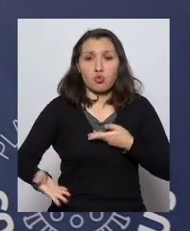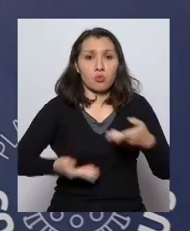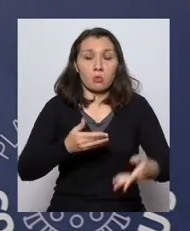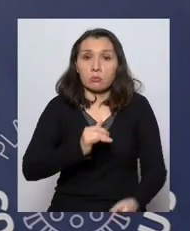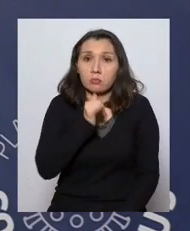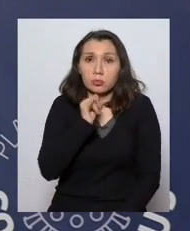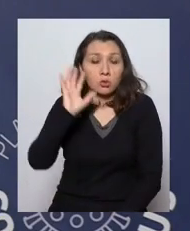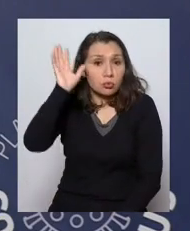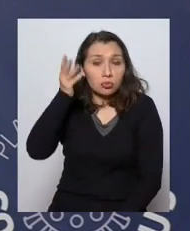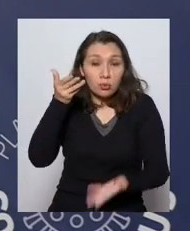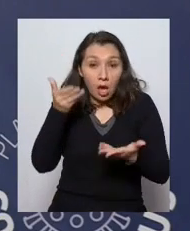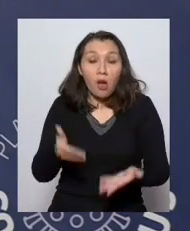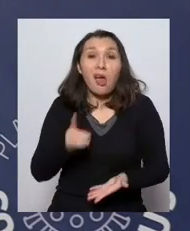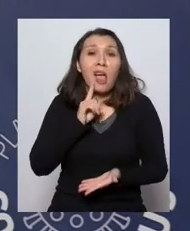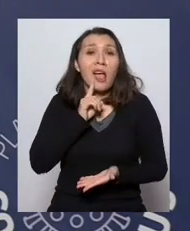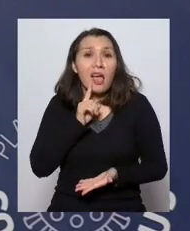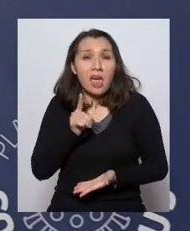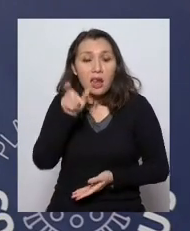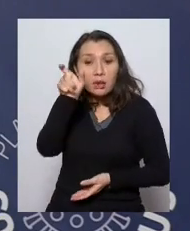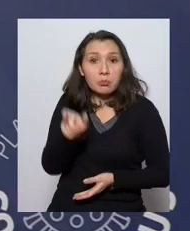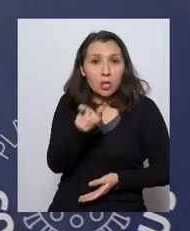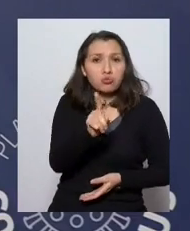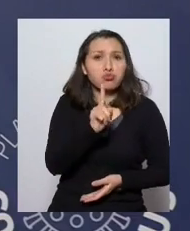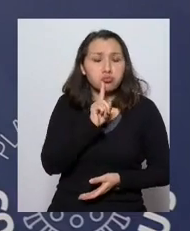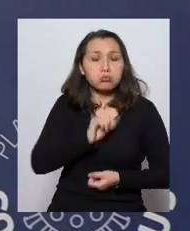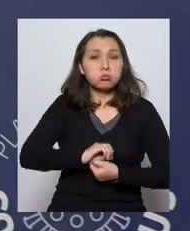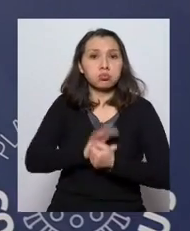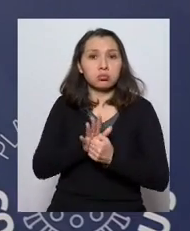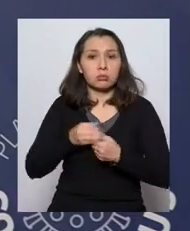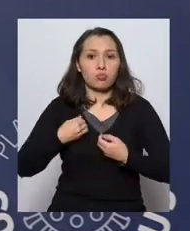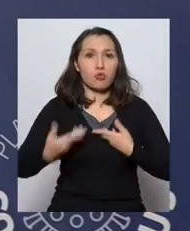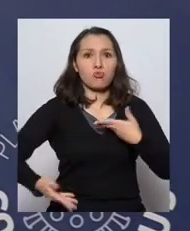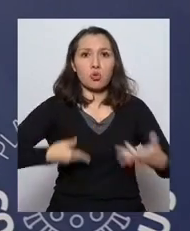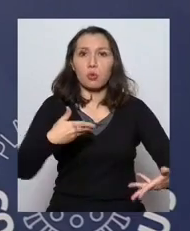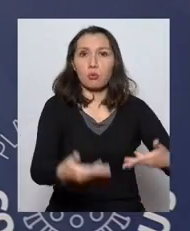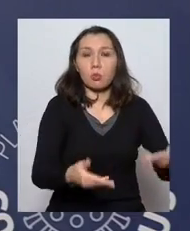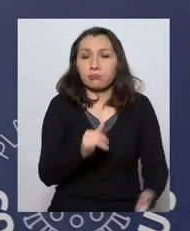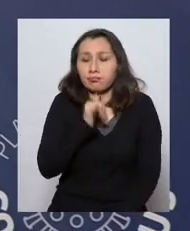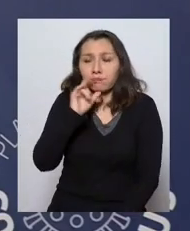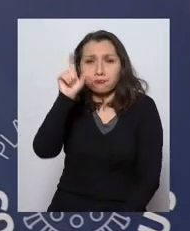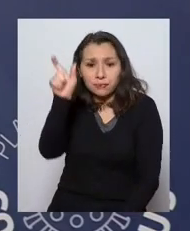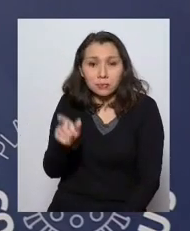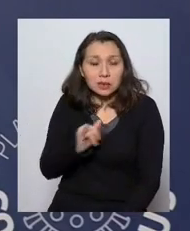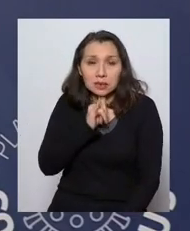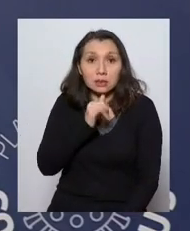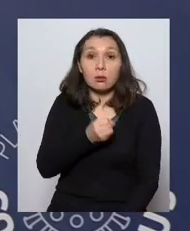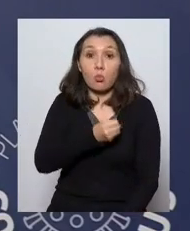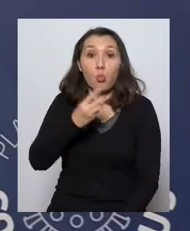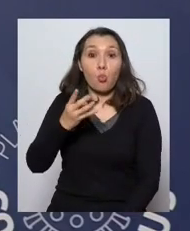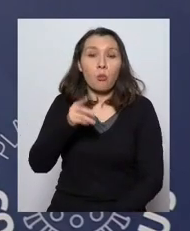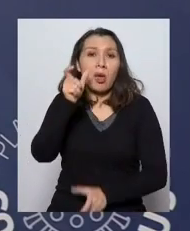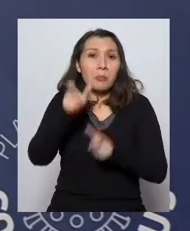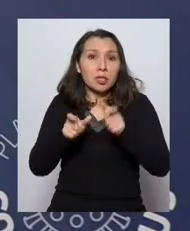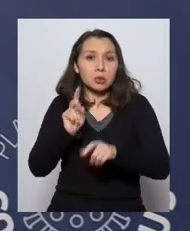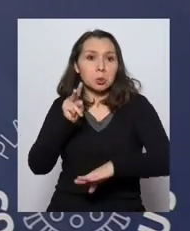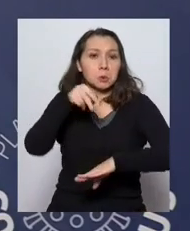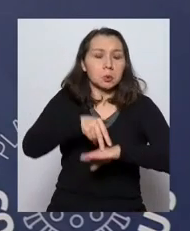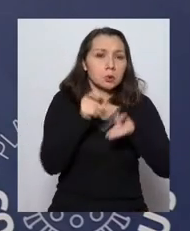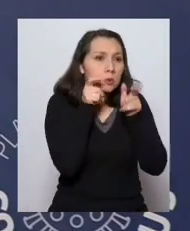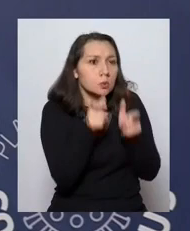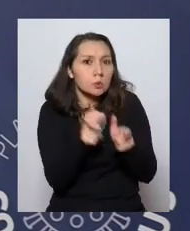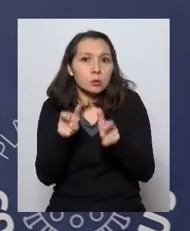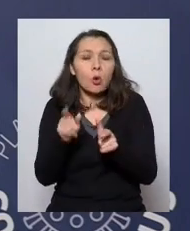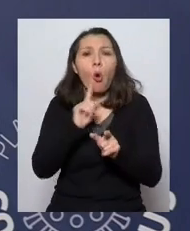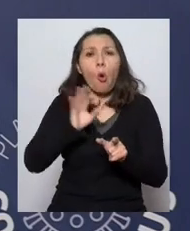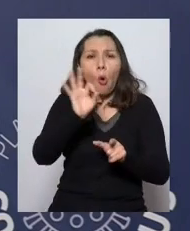sabemos hoy día quienes son las personas que están contagiando por lo tanto más allá del número de fiscalizaciones que hagamos más